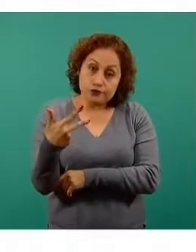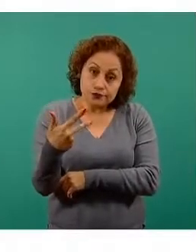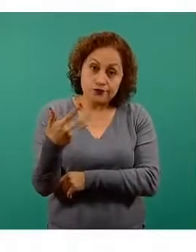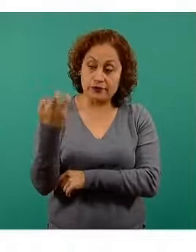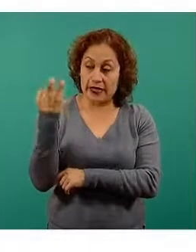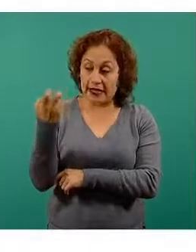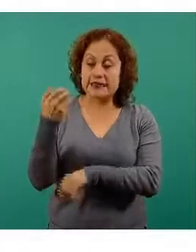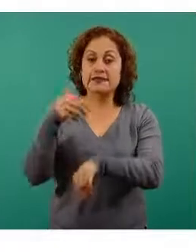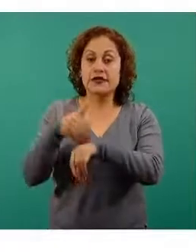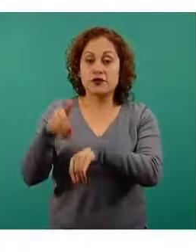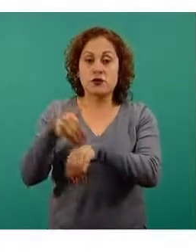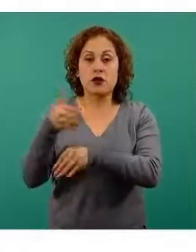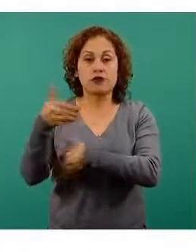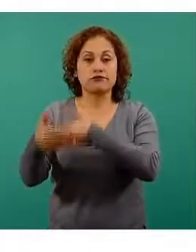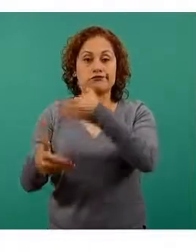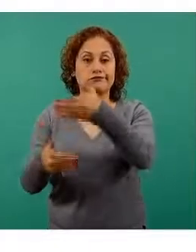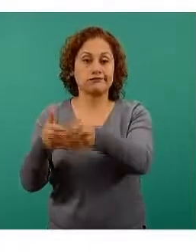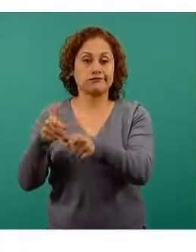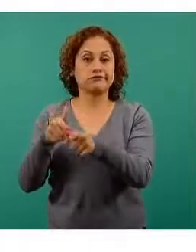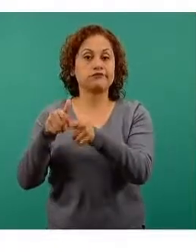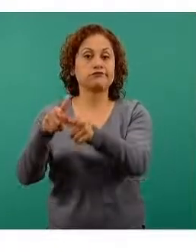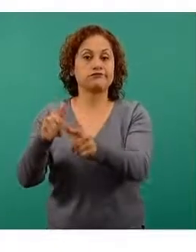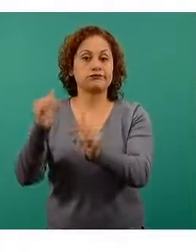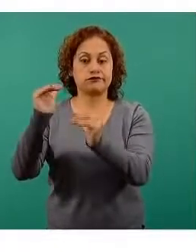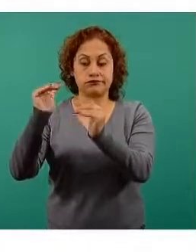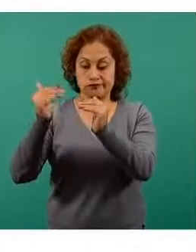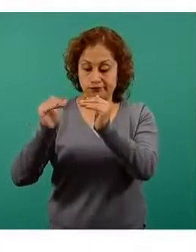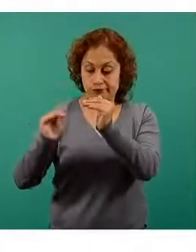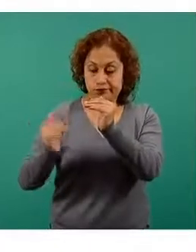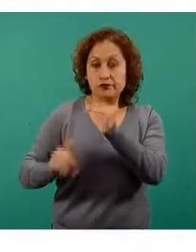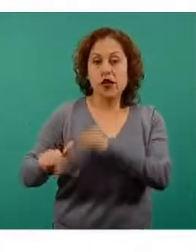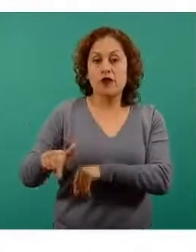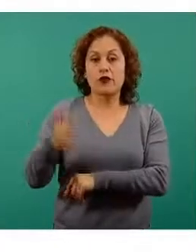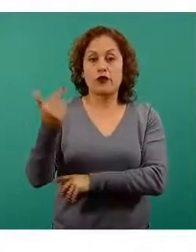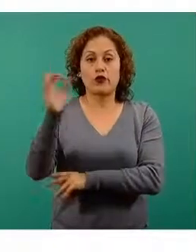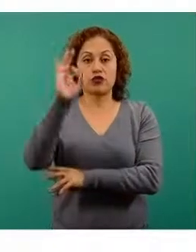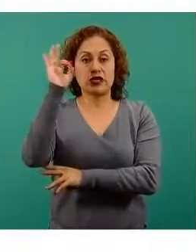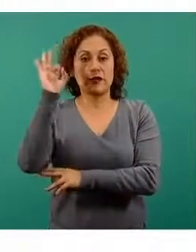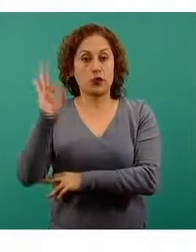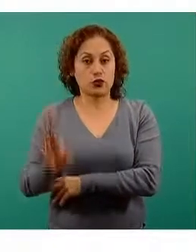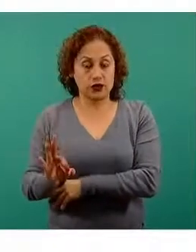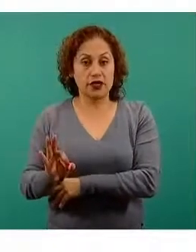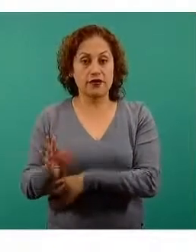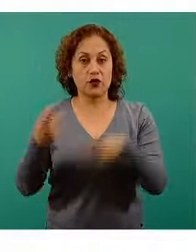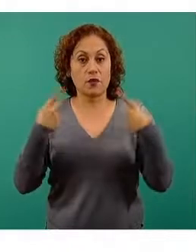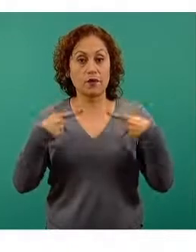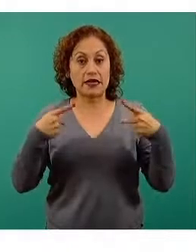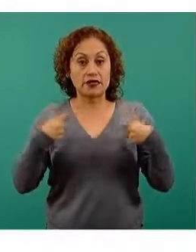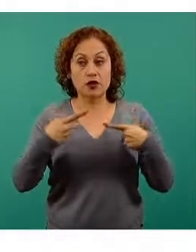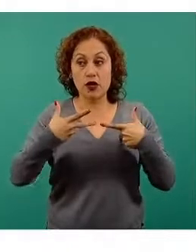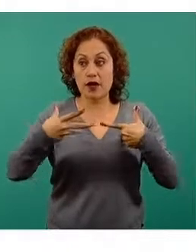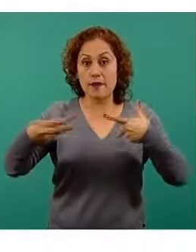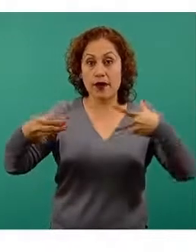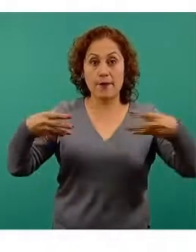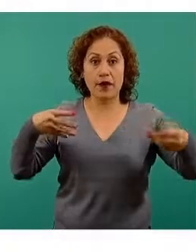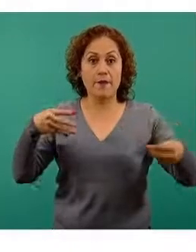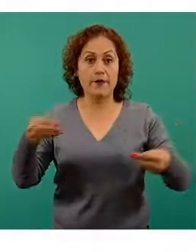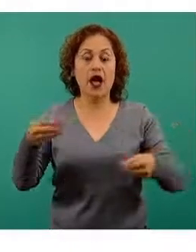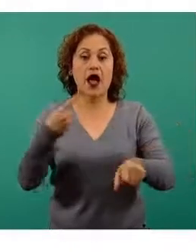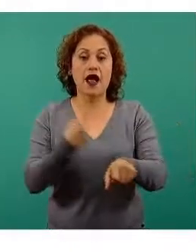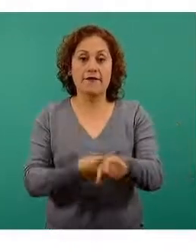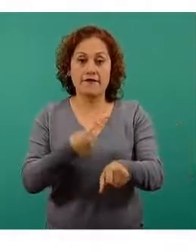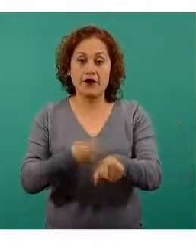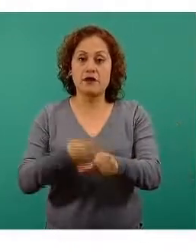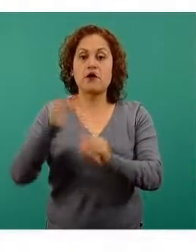mantenga en esta disminución del 12 por ciento de los casos observados o estimados de la semana